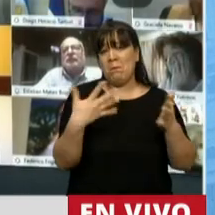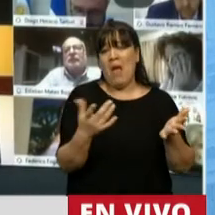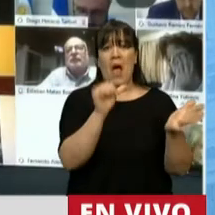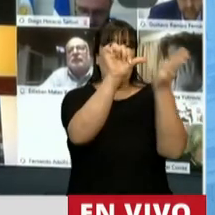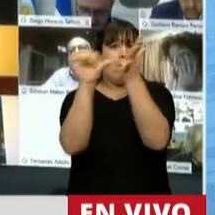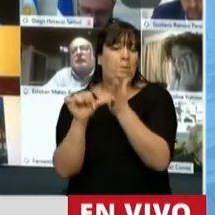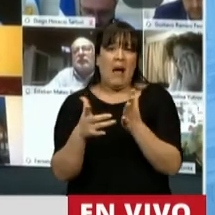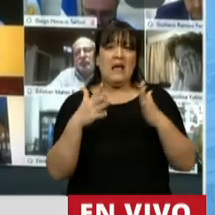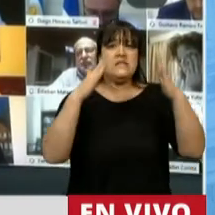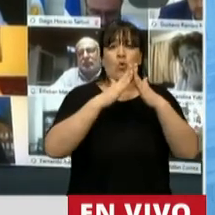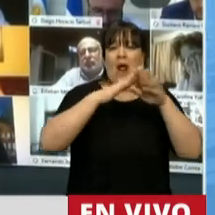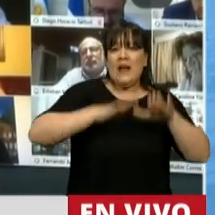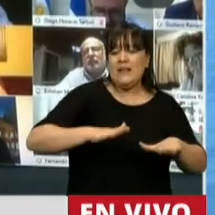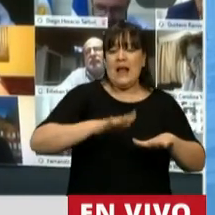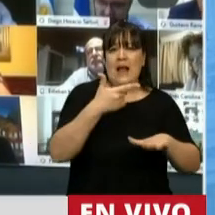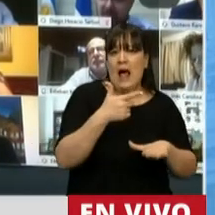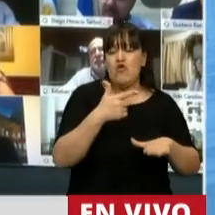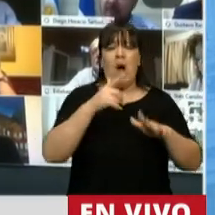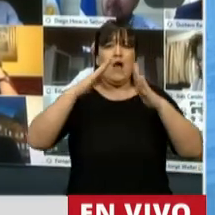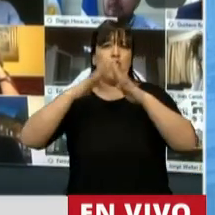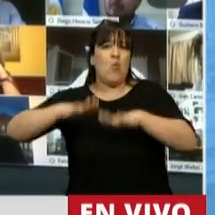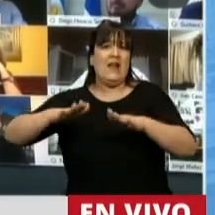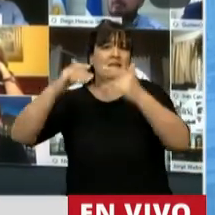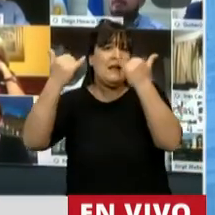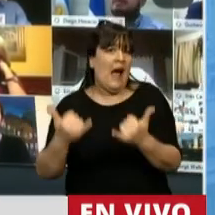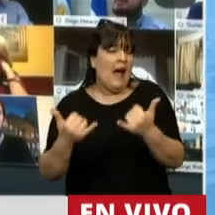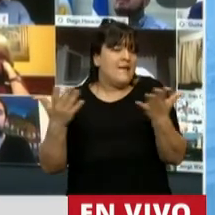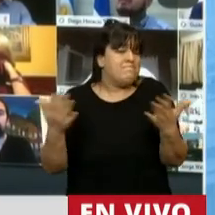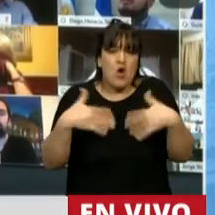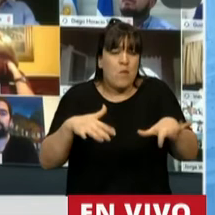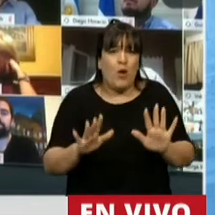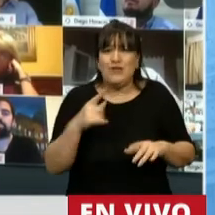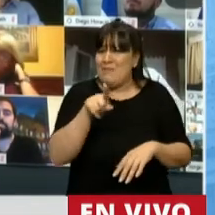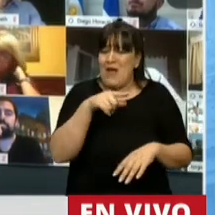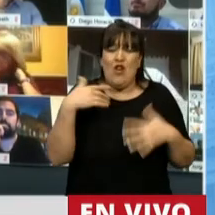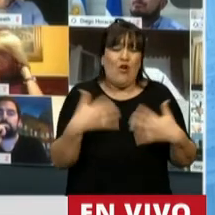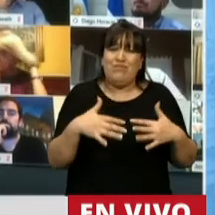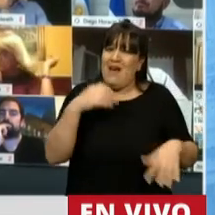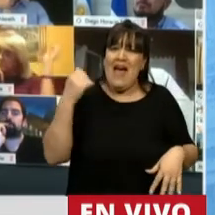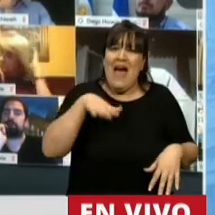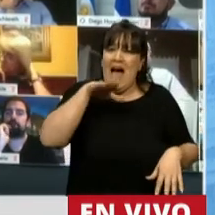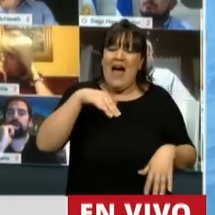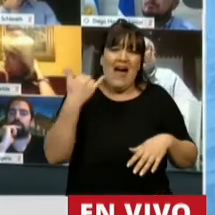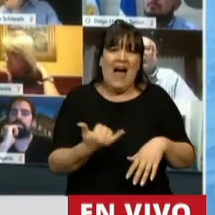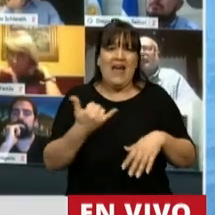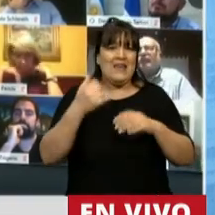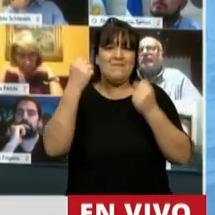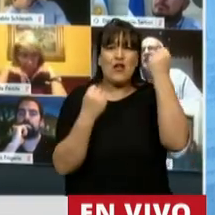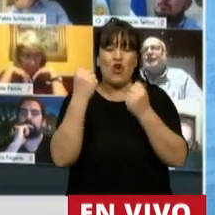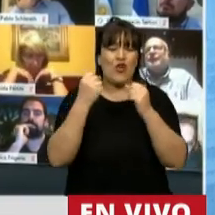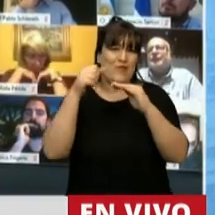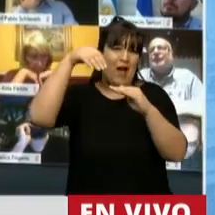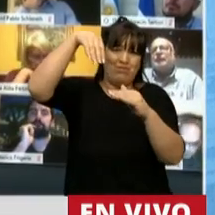con cuarentena o sin ella. Brasil tiene más de 90.000 muertos y una fuerte recesión con una caída proyectada,